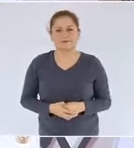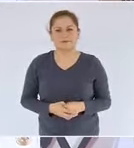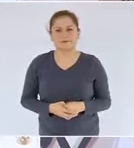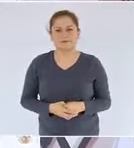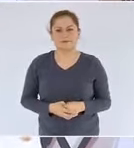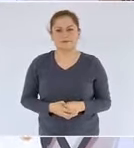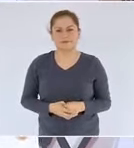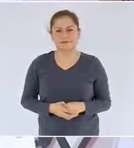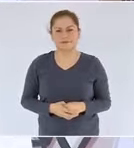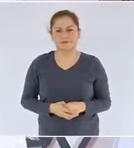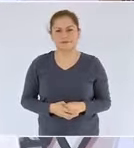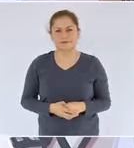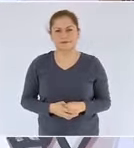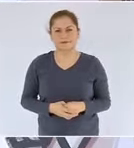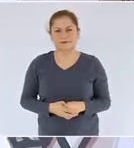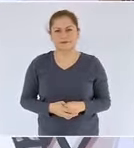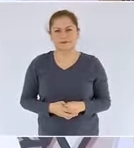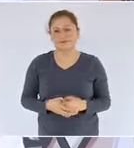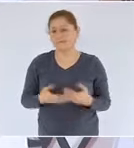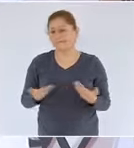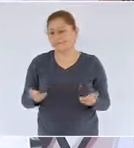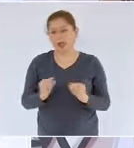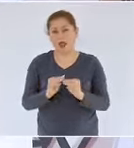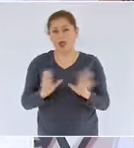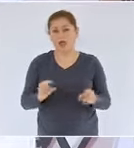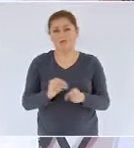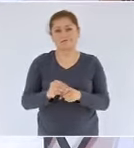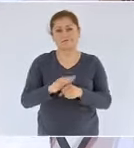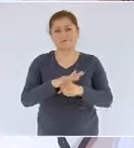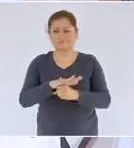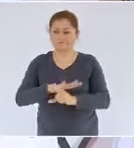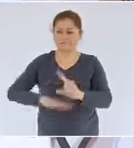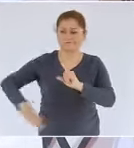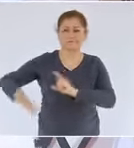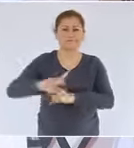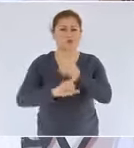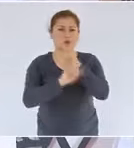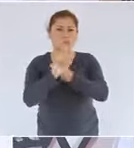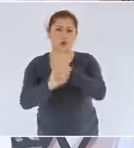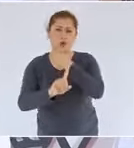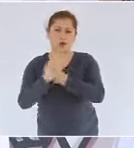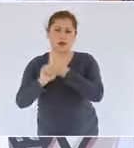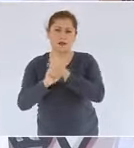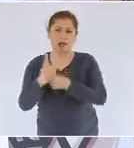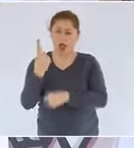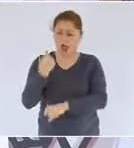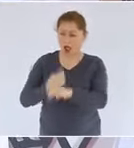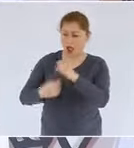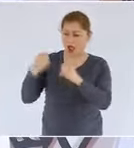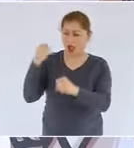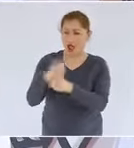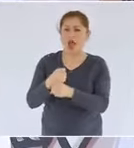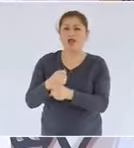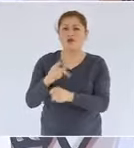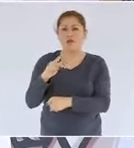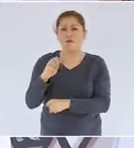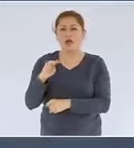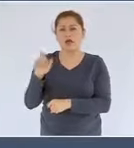Debido a la crisis del COVID el año pasado ha sido el de mayor reto para Pemex en todos los sentidos.